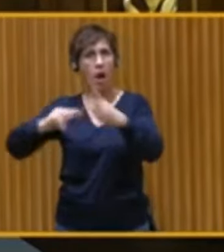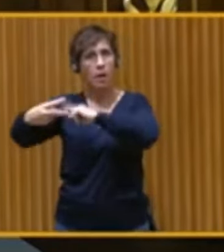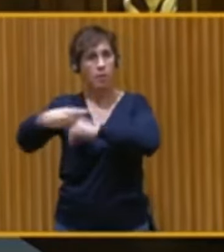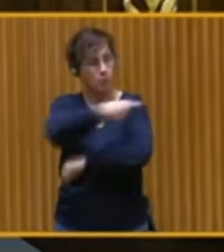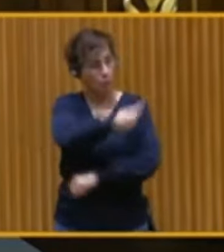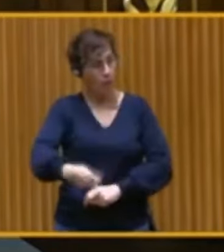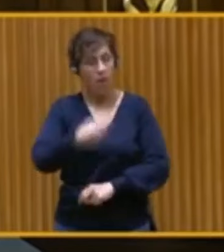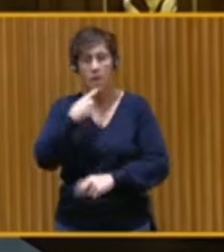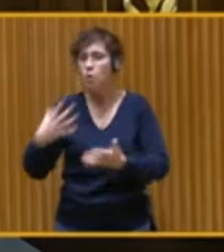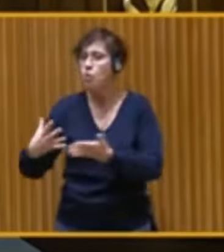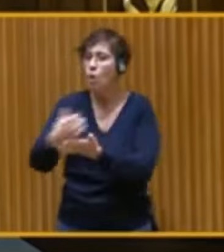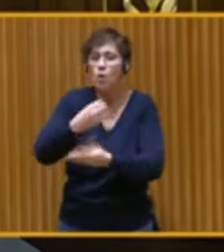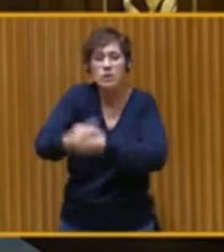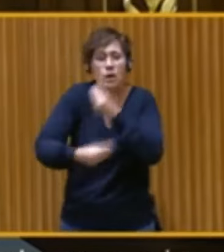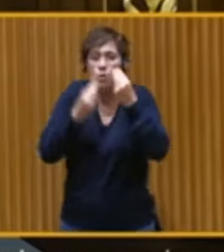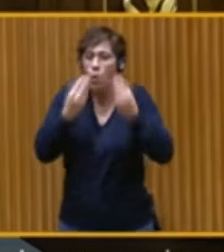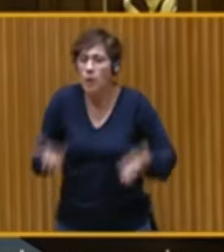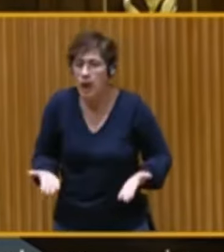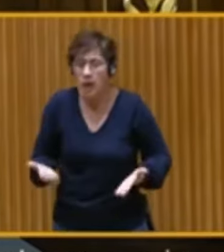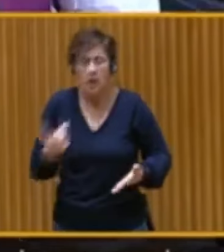bien hecho y que volvería a hacer lo mismo.